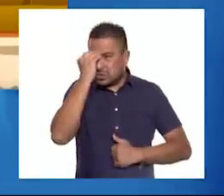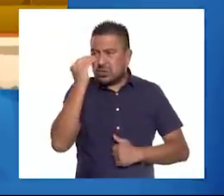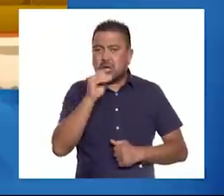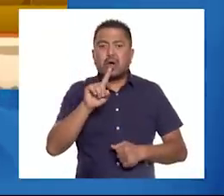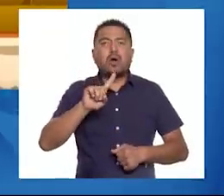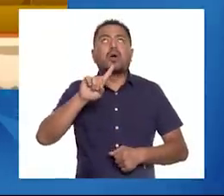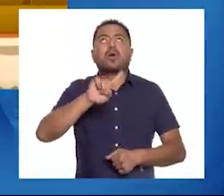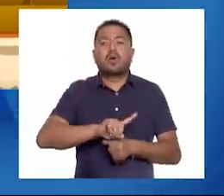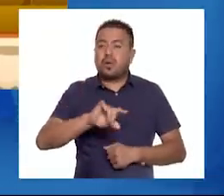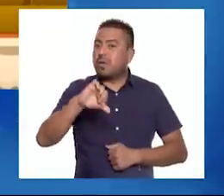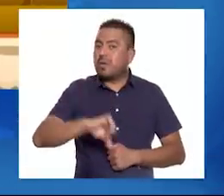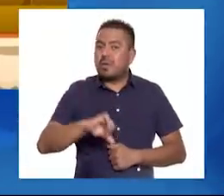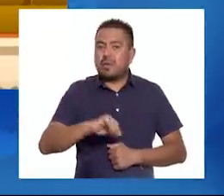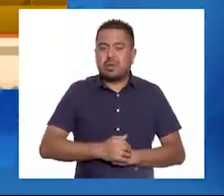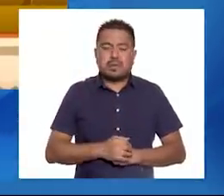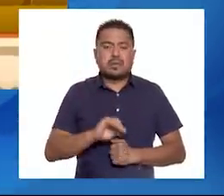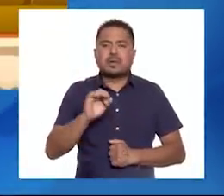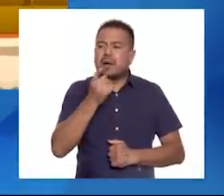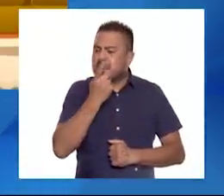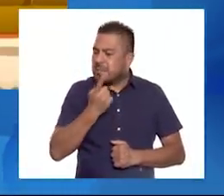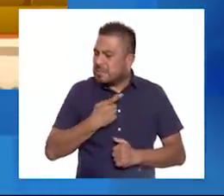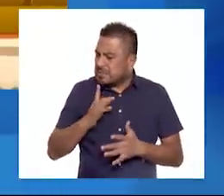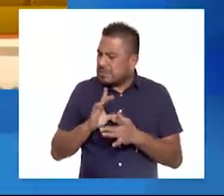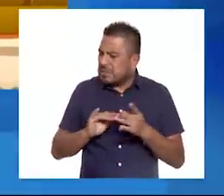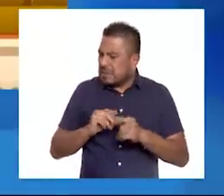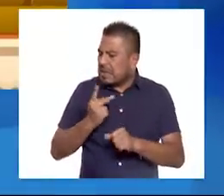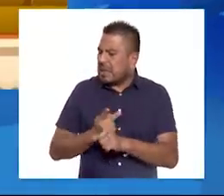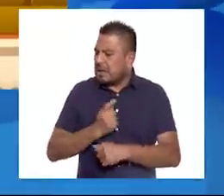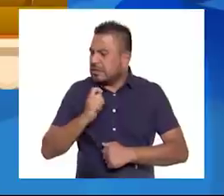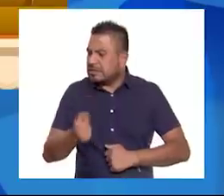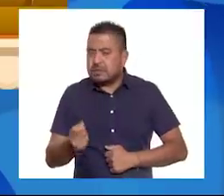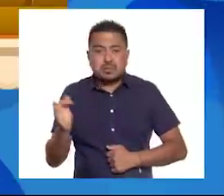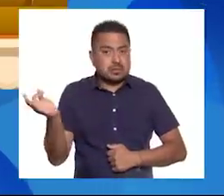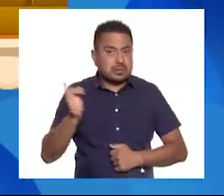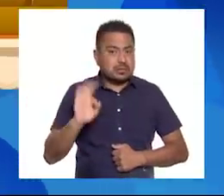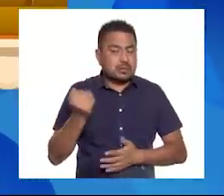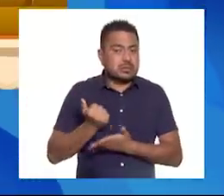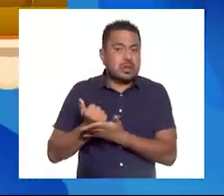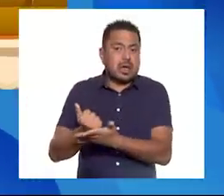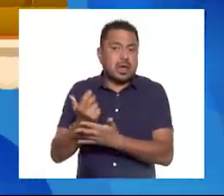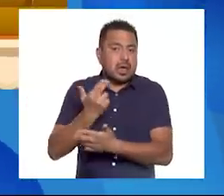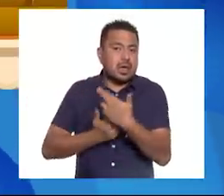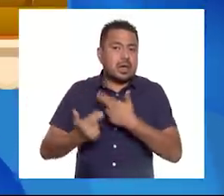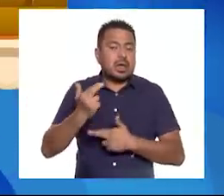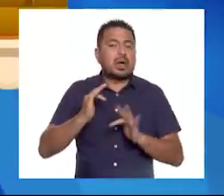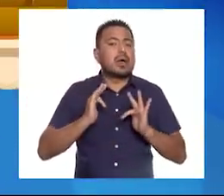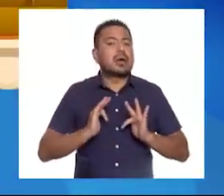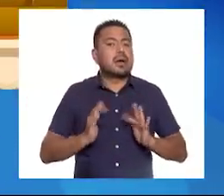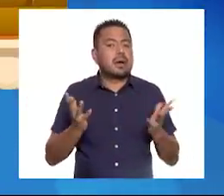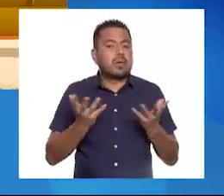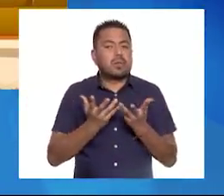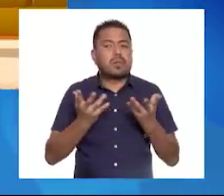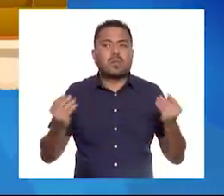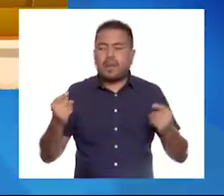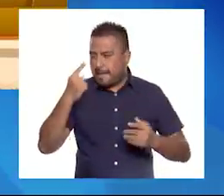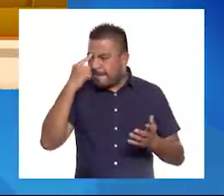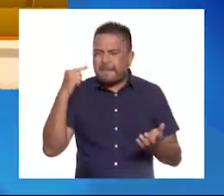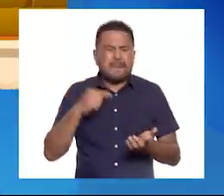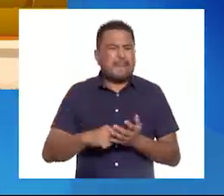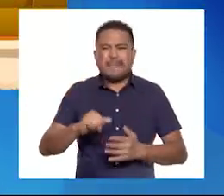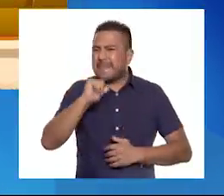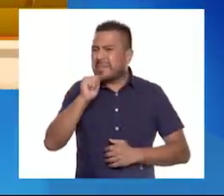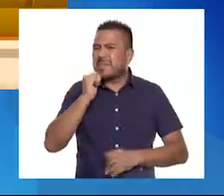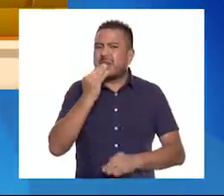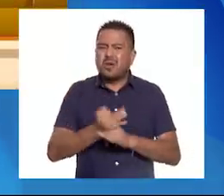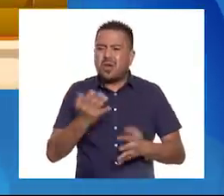día de hoy. ¿Y si me cuentas lo que pasó? Quizás eso te ayude a regresar a la calma. No creo que nada